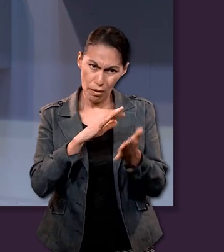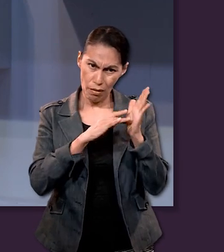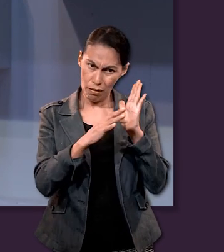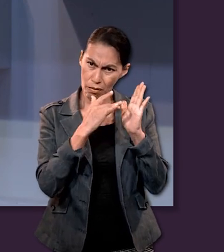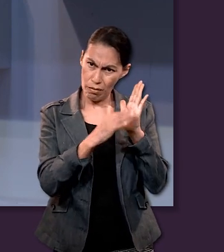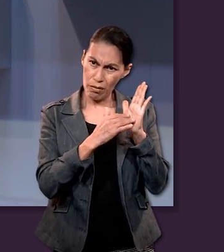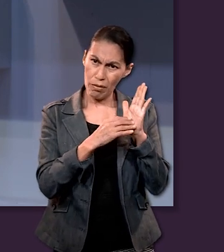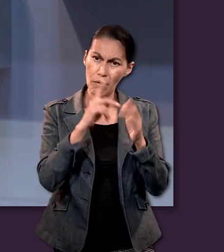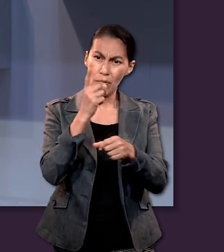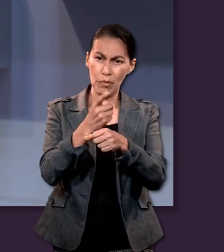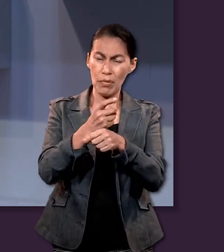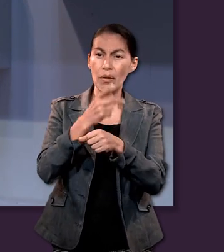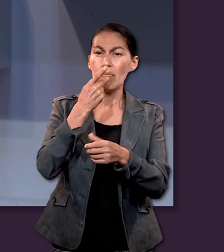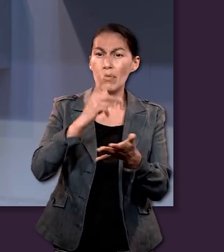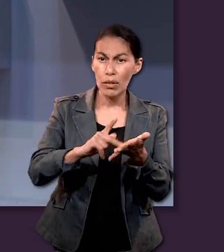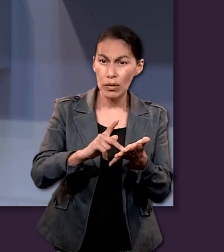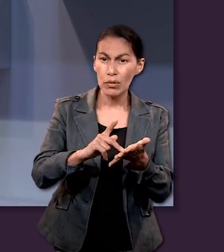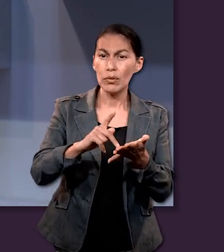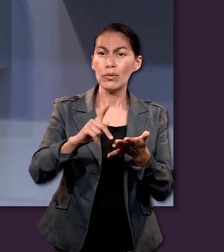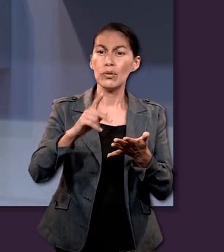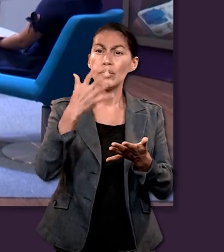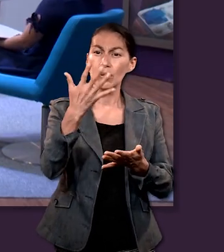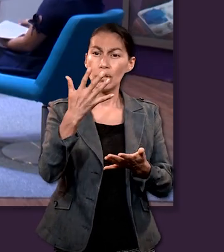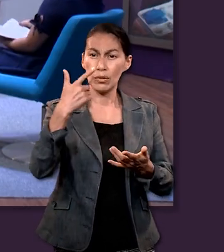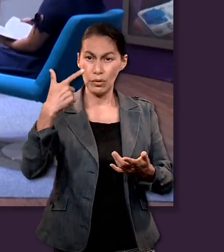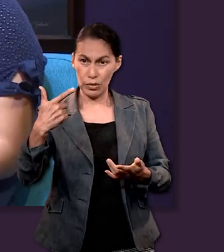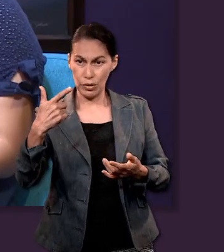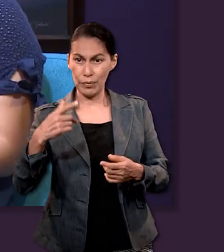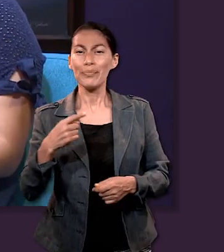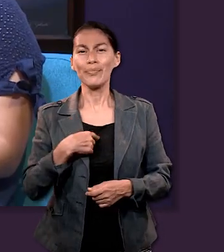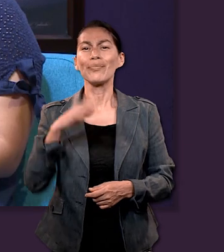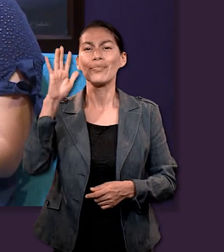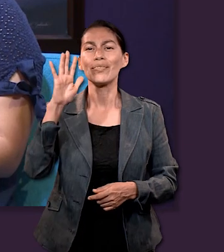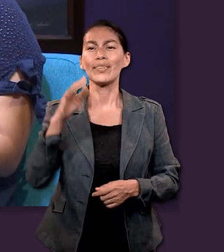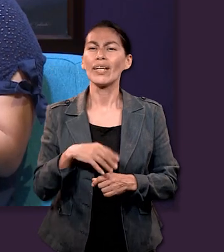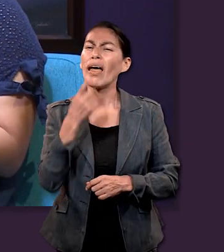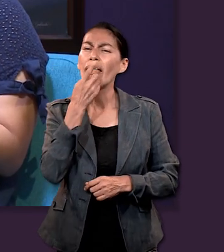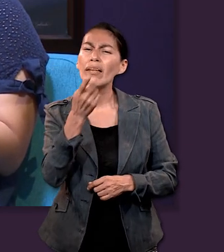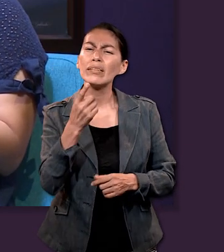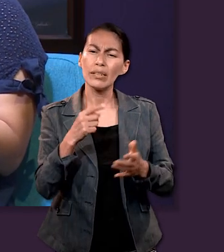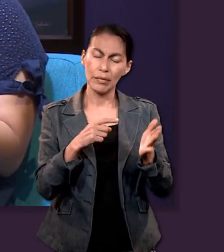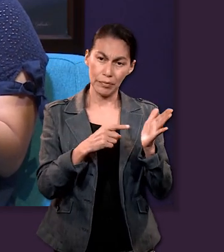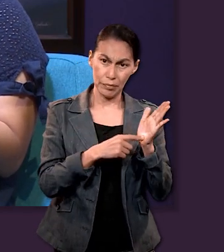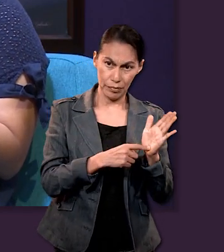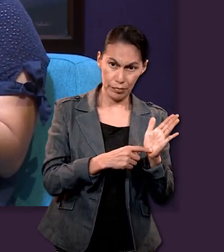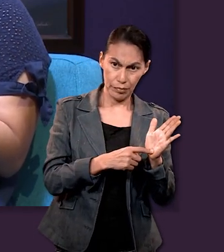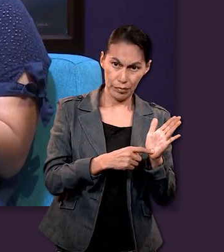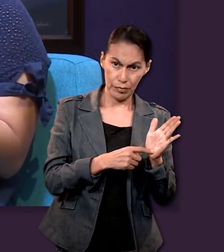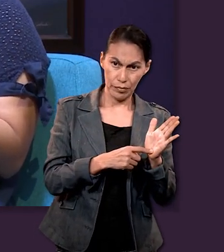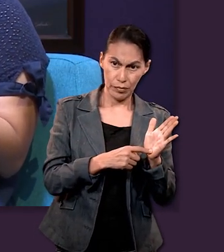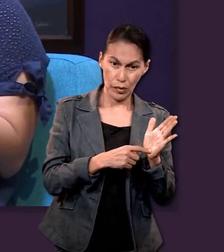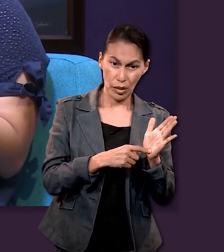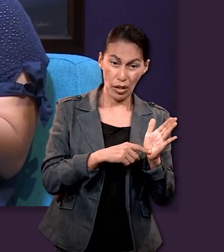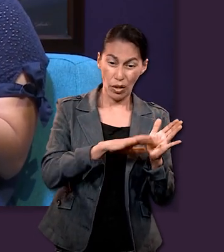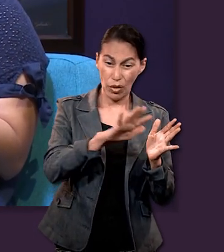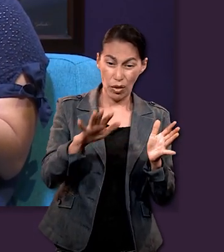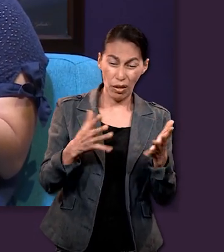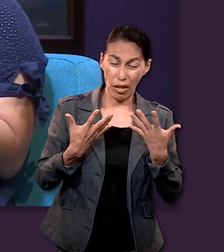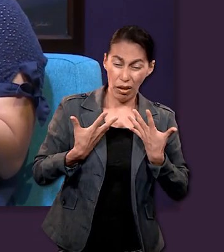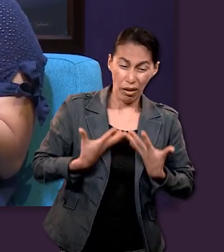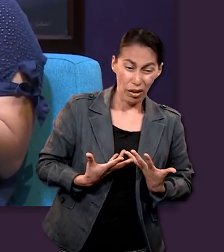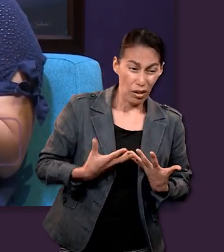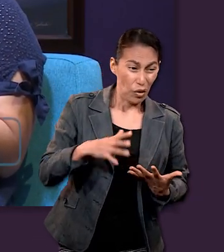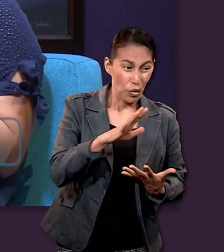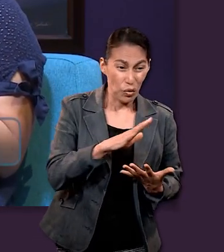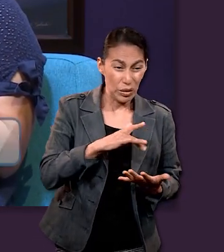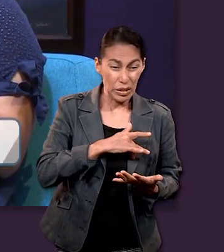5.1 no sé si alguien me puede ayudar con eso creo que era el primera de Pedro 5.7 yo lo tengo y dice